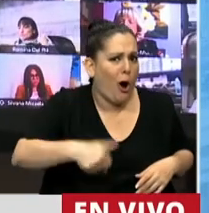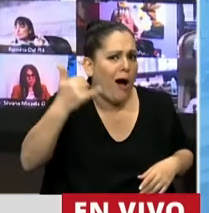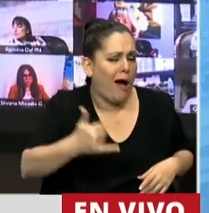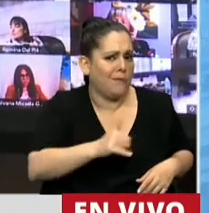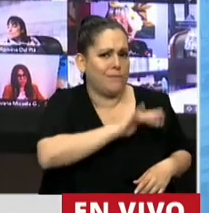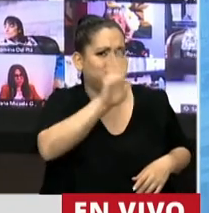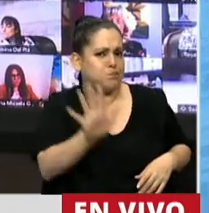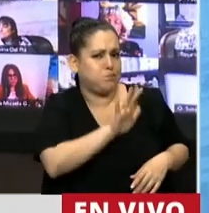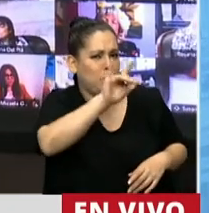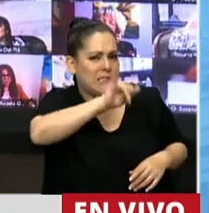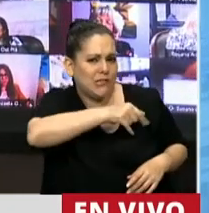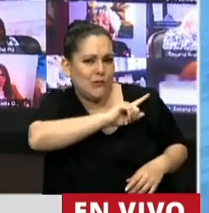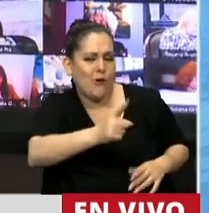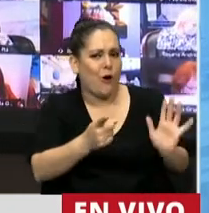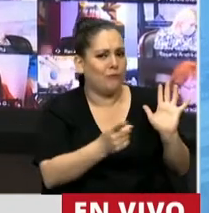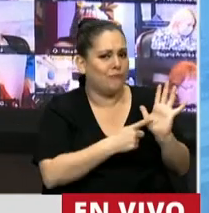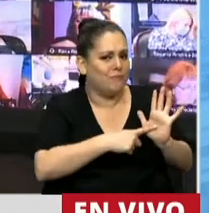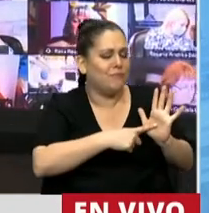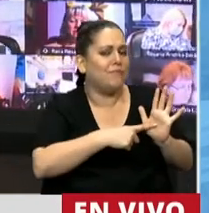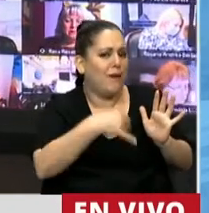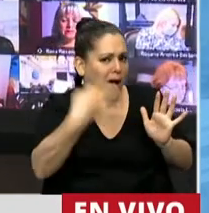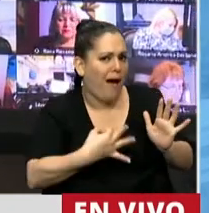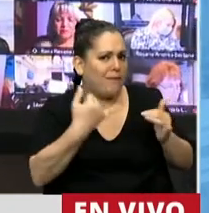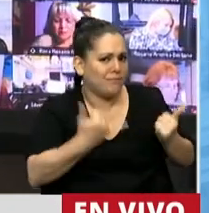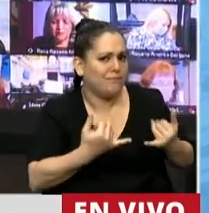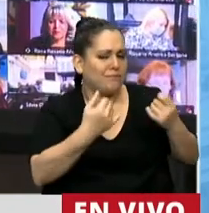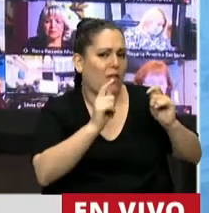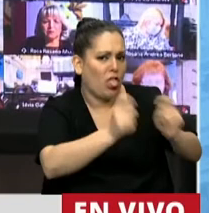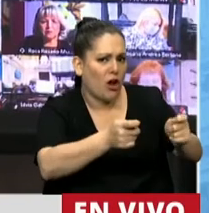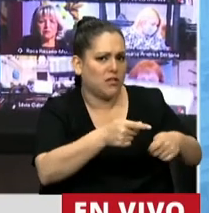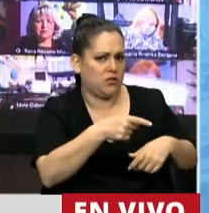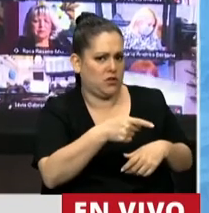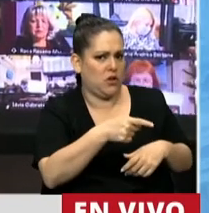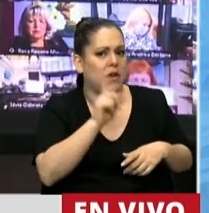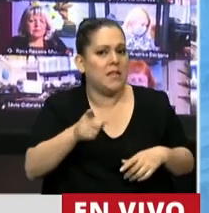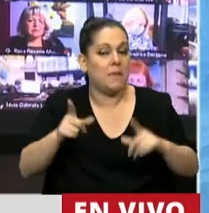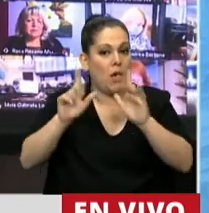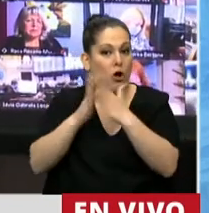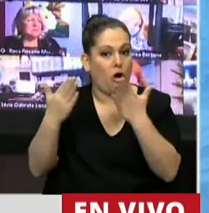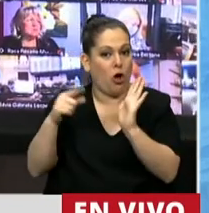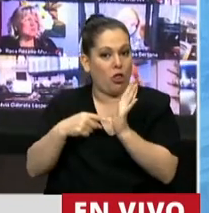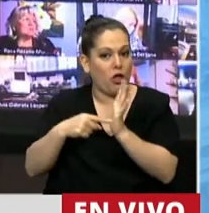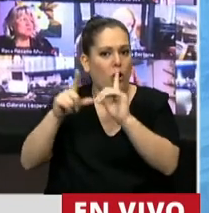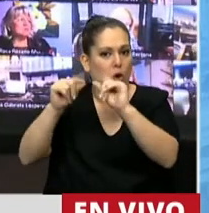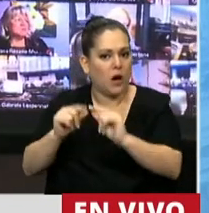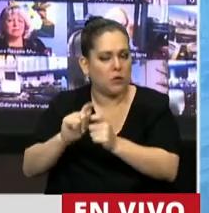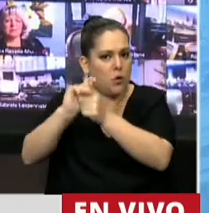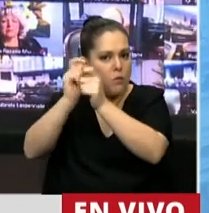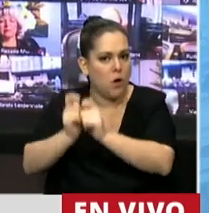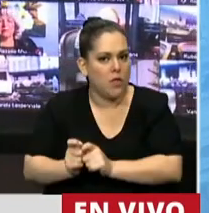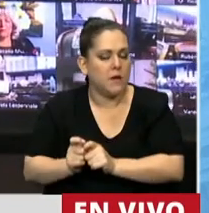y este proyecto, esta modificación a los artículos del código, en nada